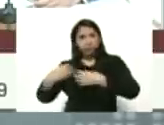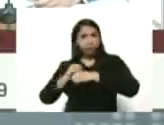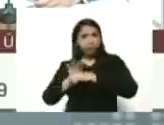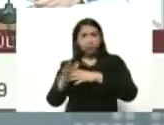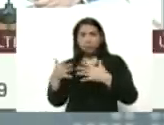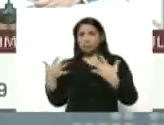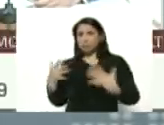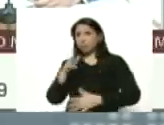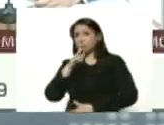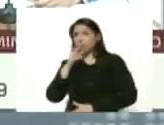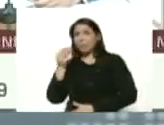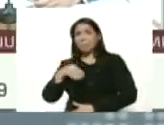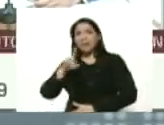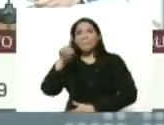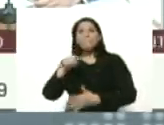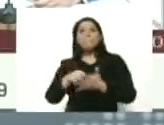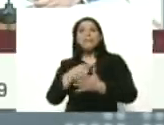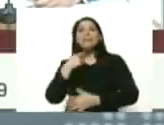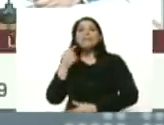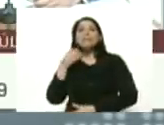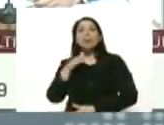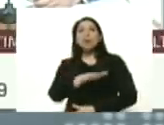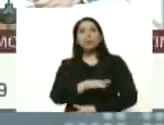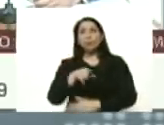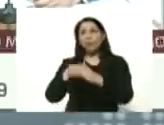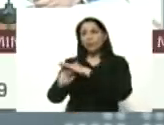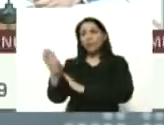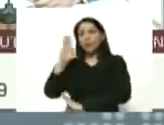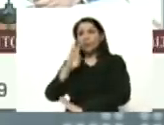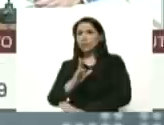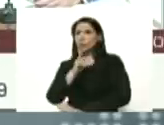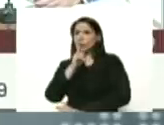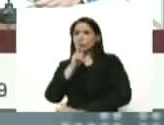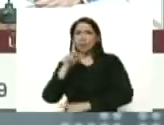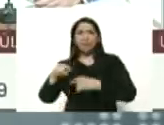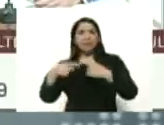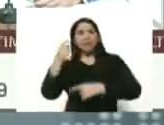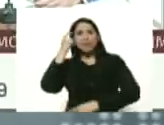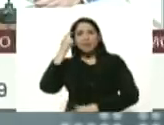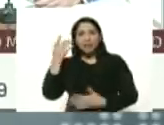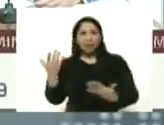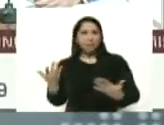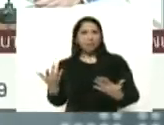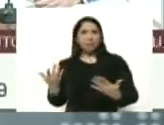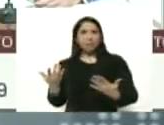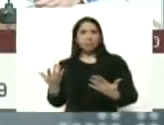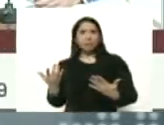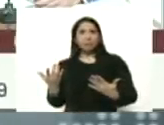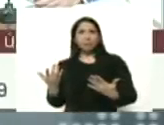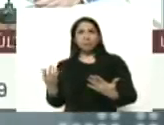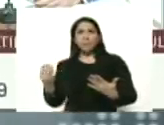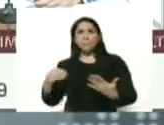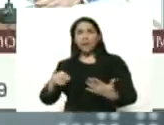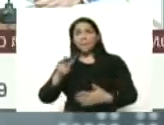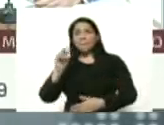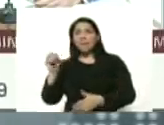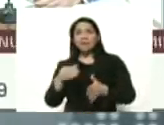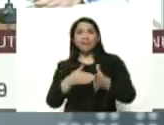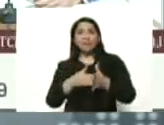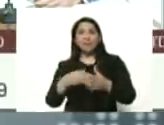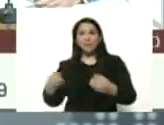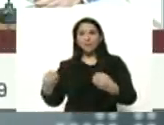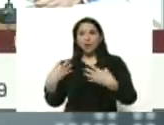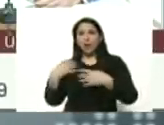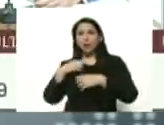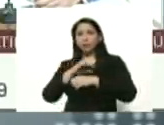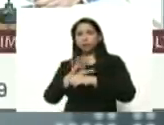con más de mil fallecidos por día ahora más de 20 mil casos por